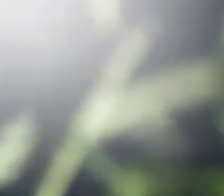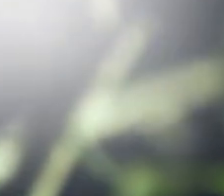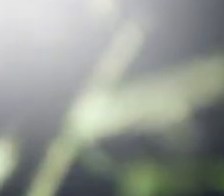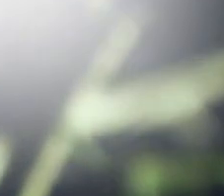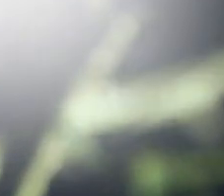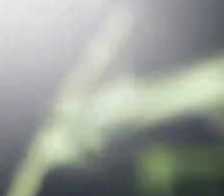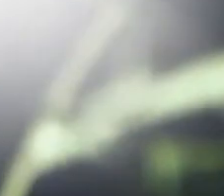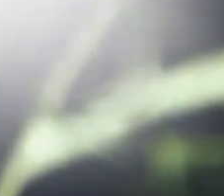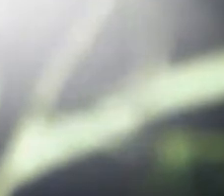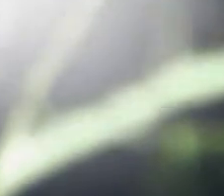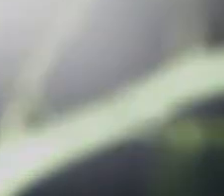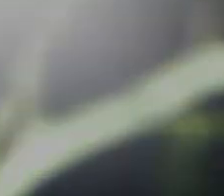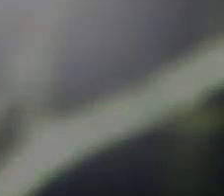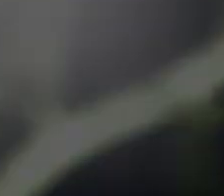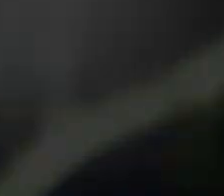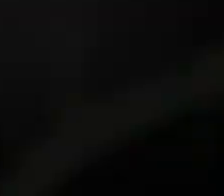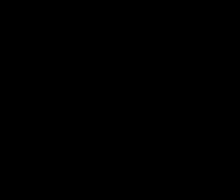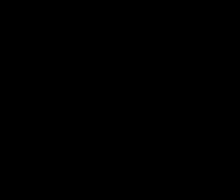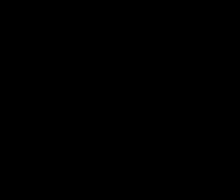conciencia.